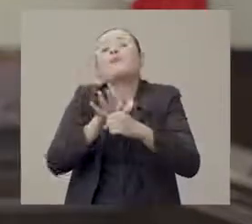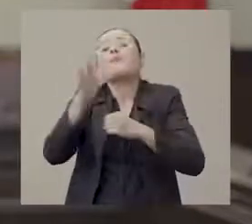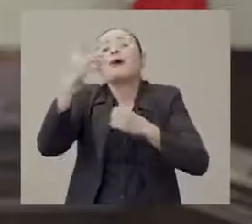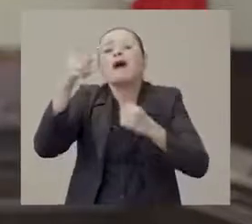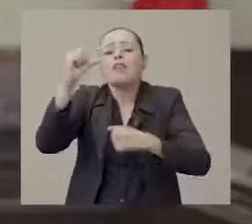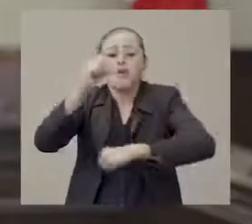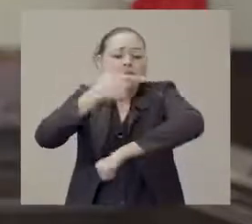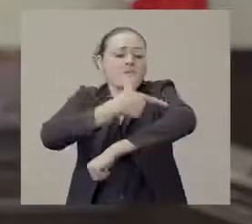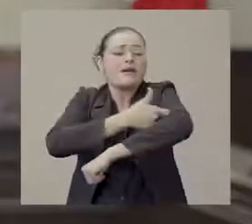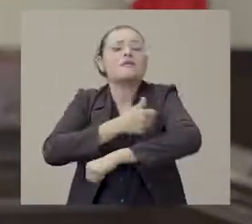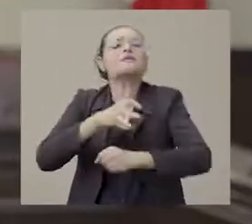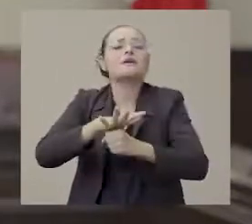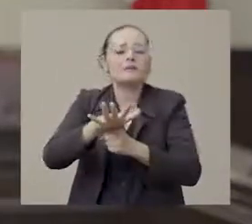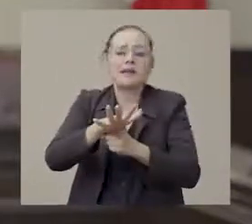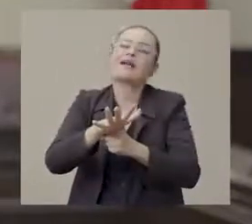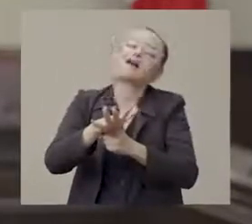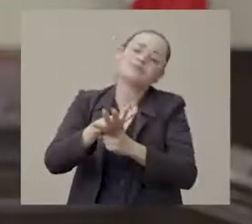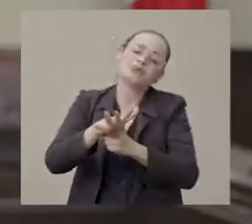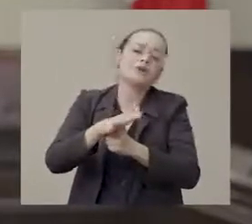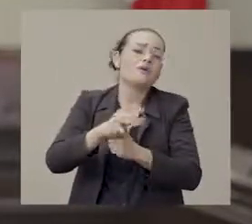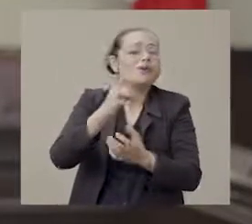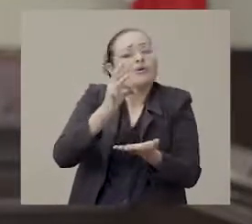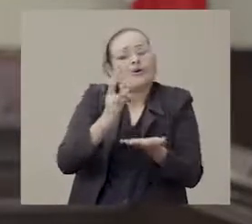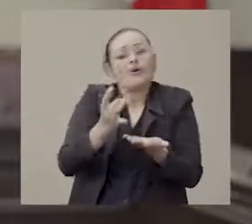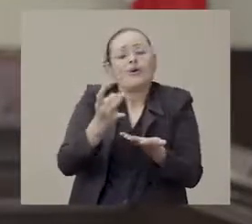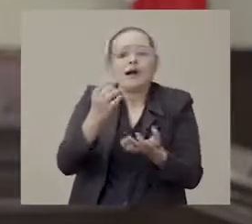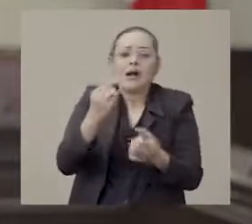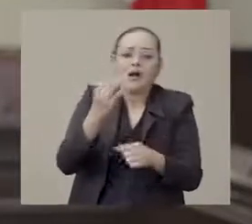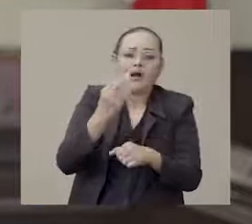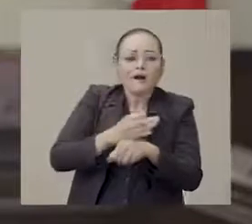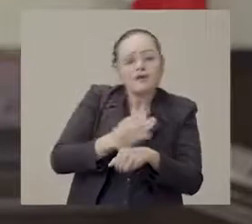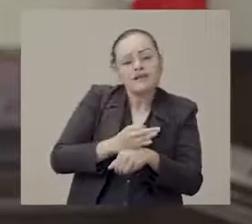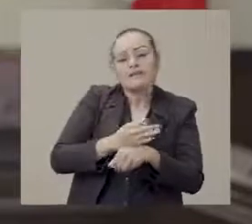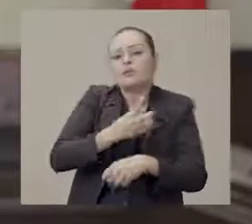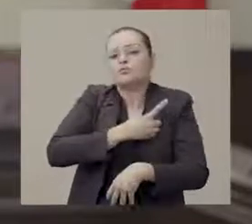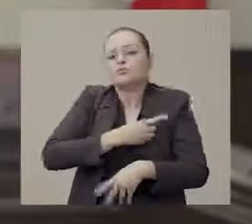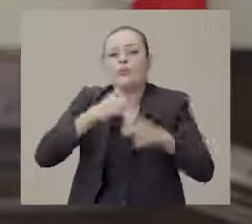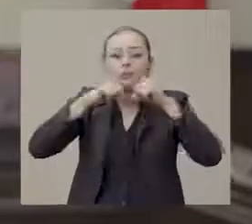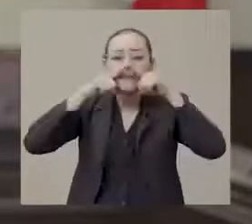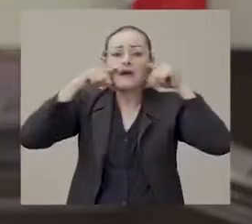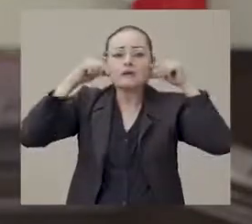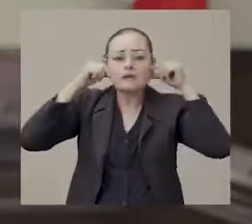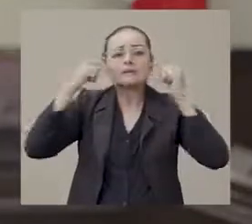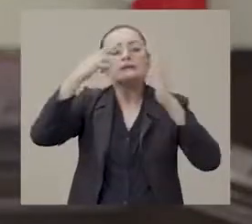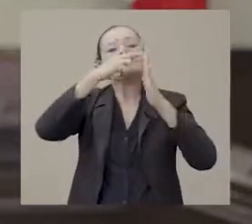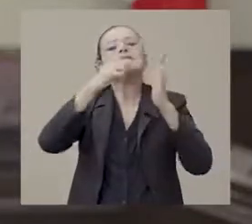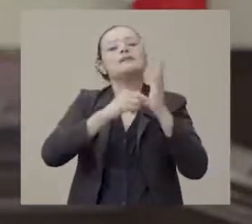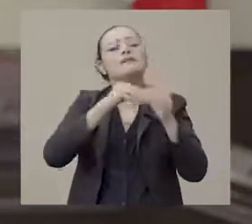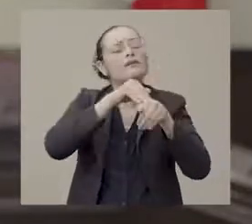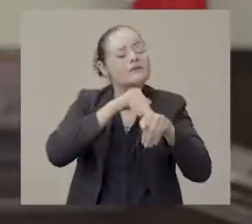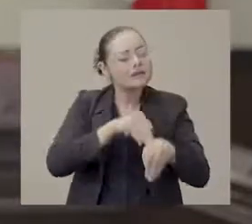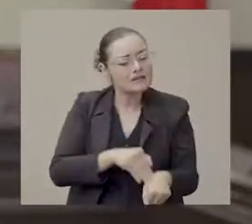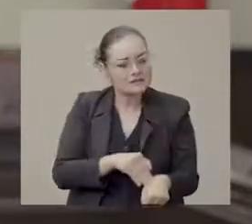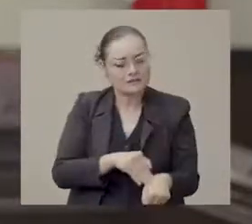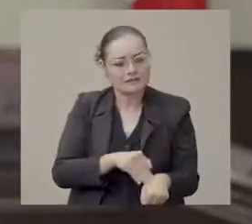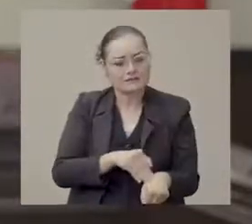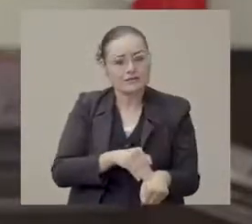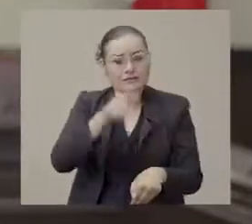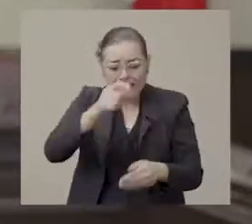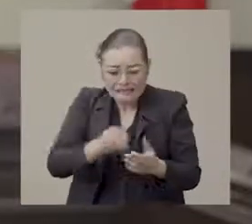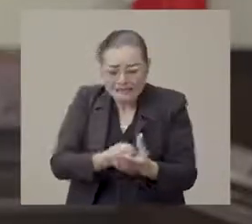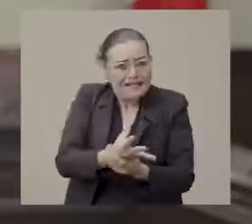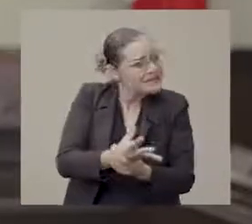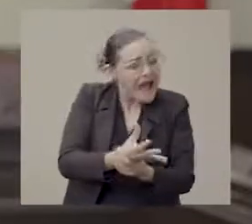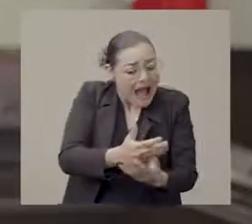que hasta hoy está a nuestro alcance es el uso de cubrebocas y apego a las recomendaciones sanitarias. Les pido